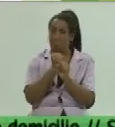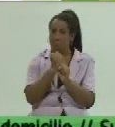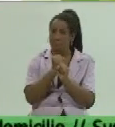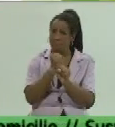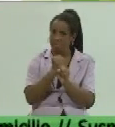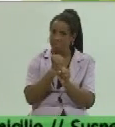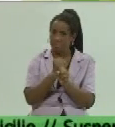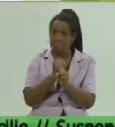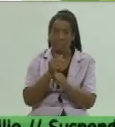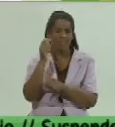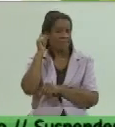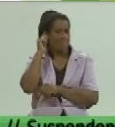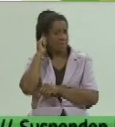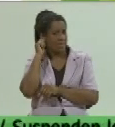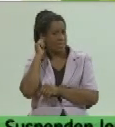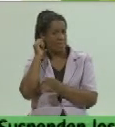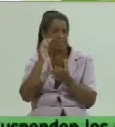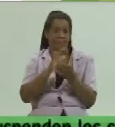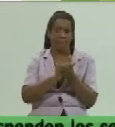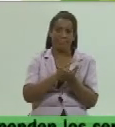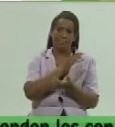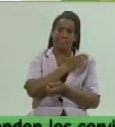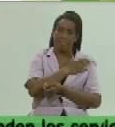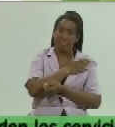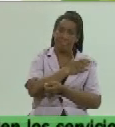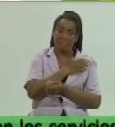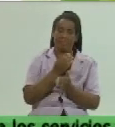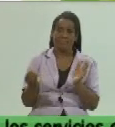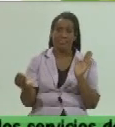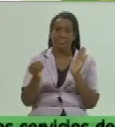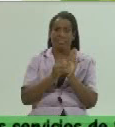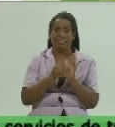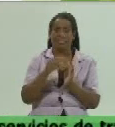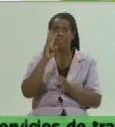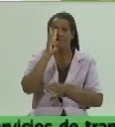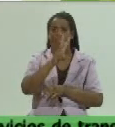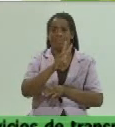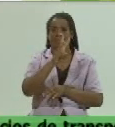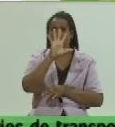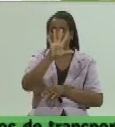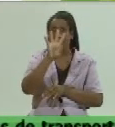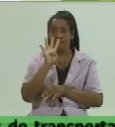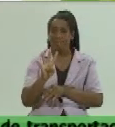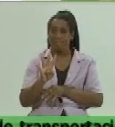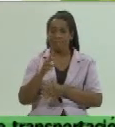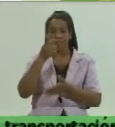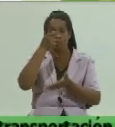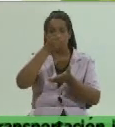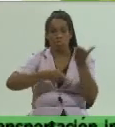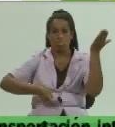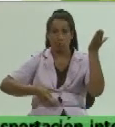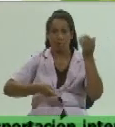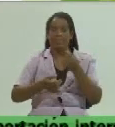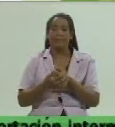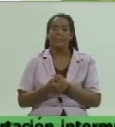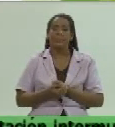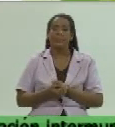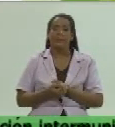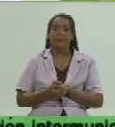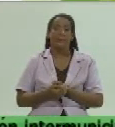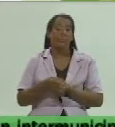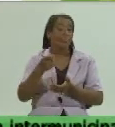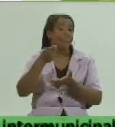marzo se habían aplicado 354 multas con un importe de más de 2 millones